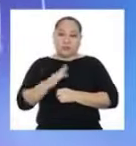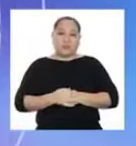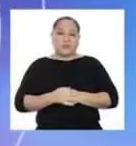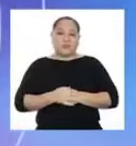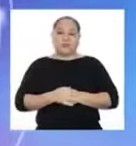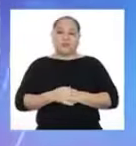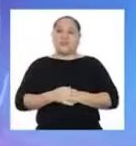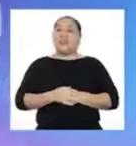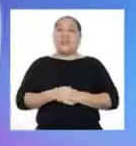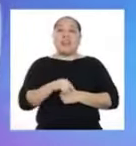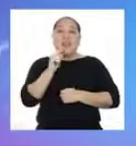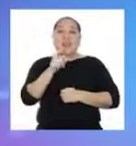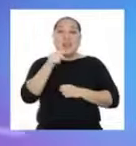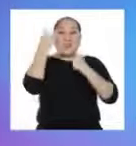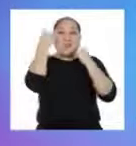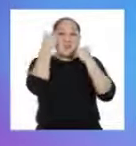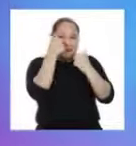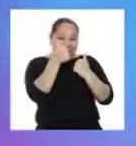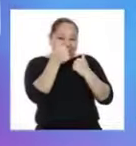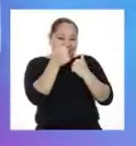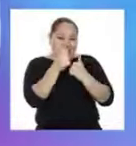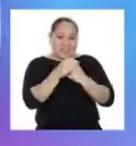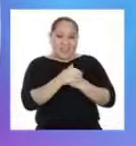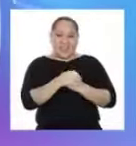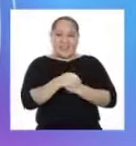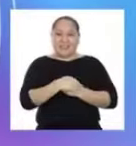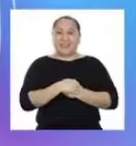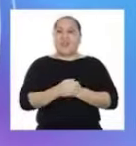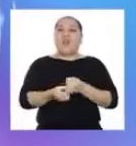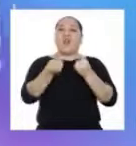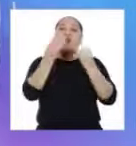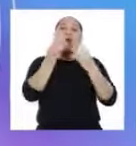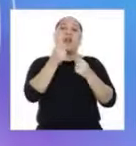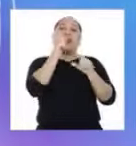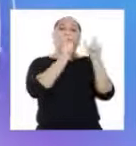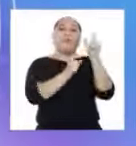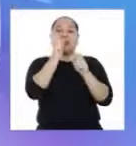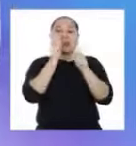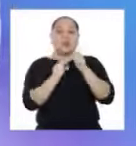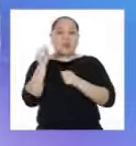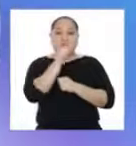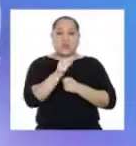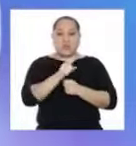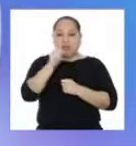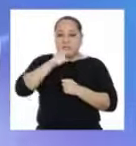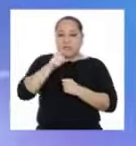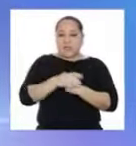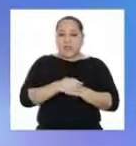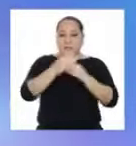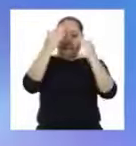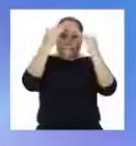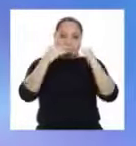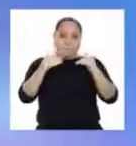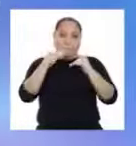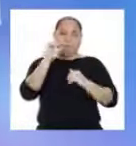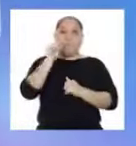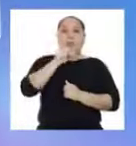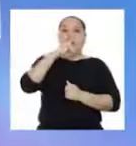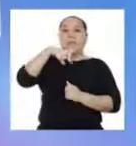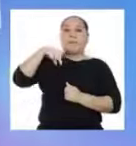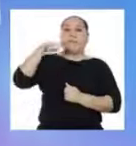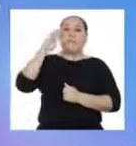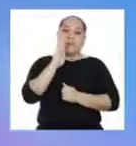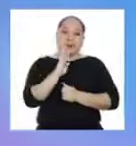íconos. ¡Miren! ¿Y cuántas personas debería tener la aplicación